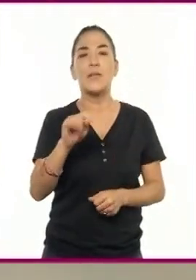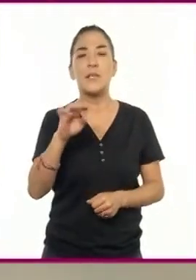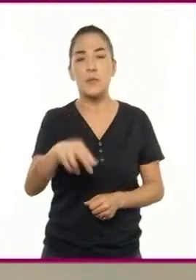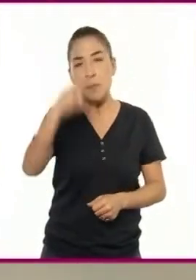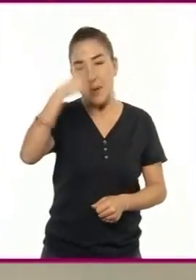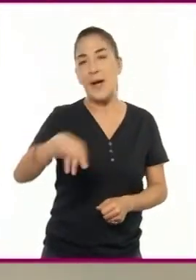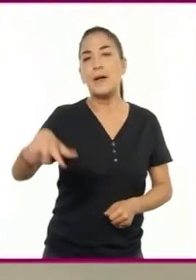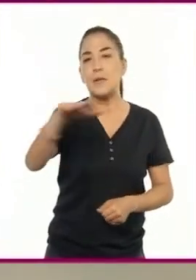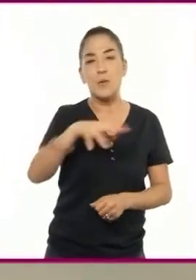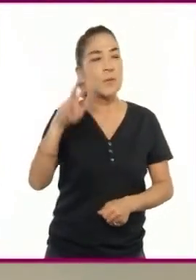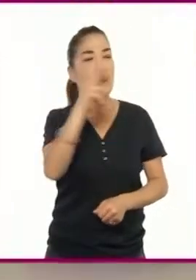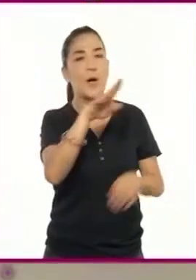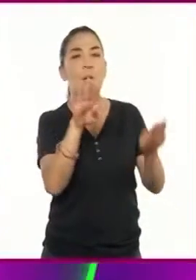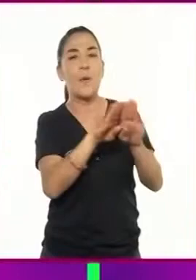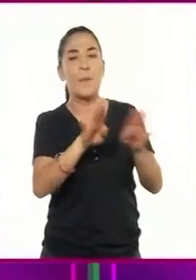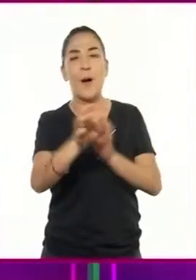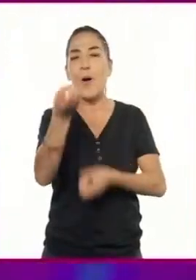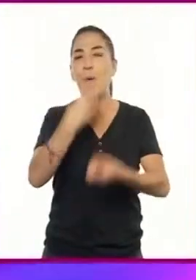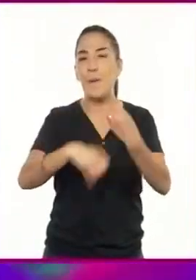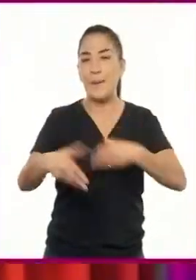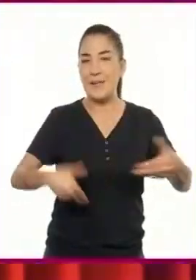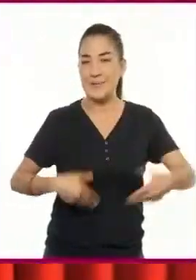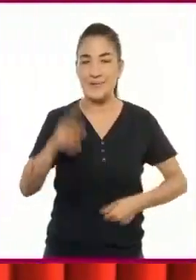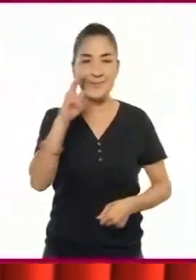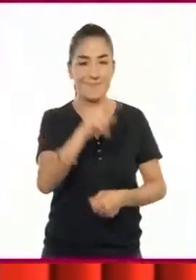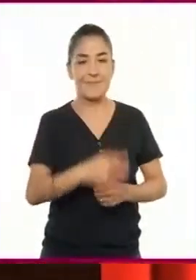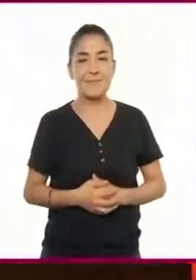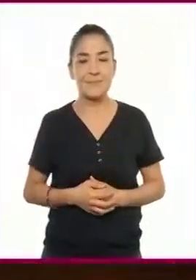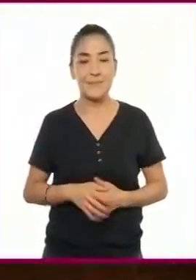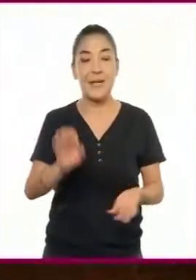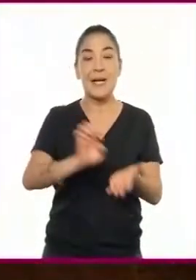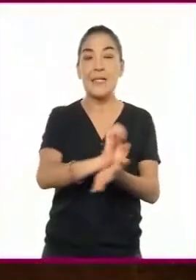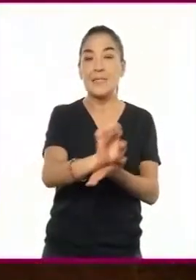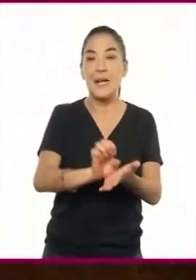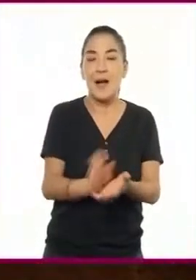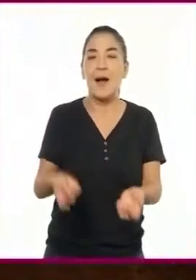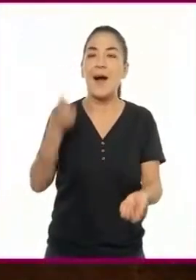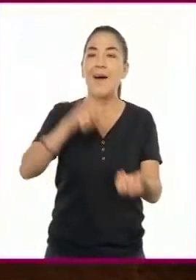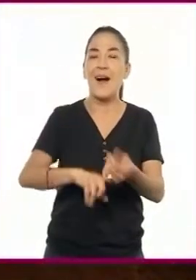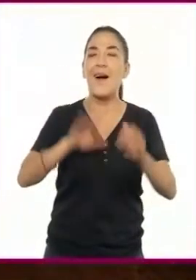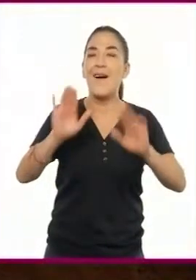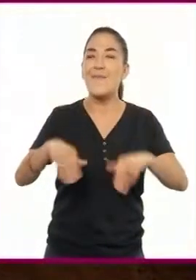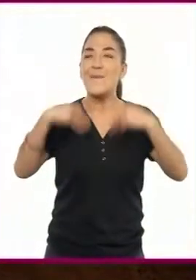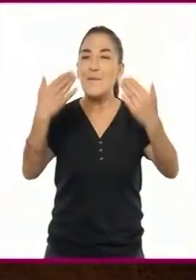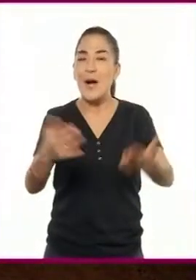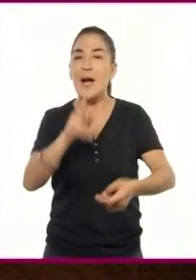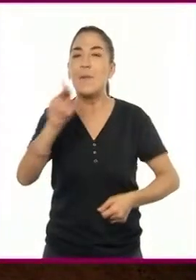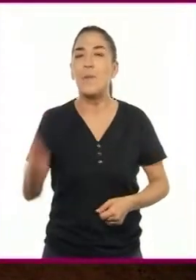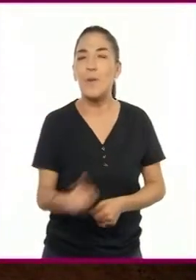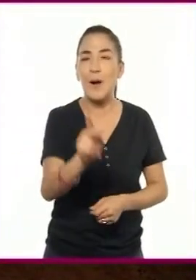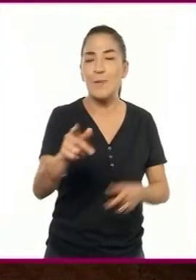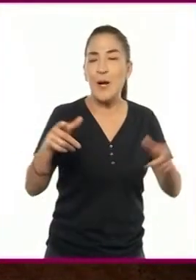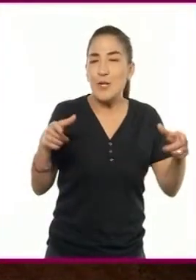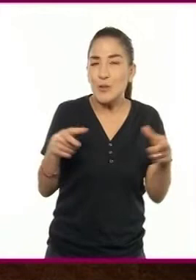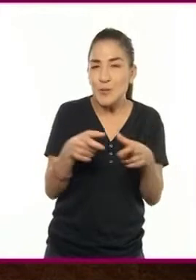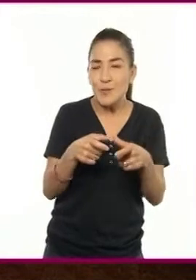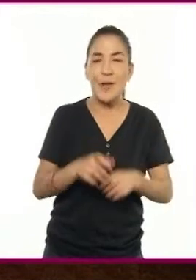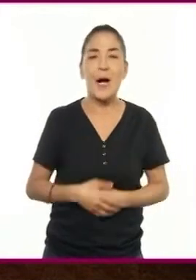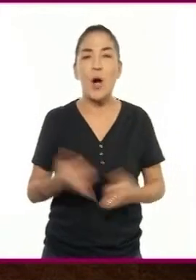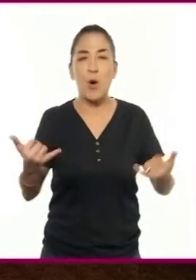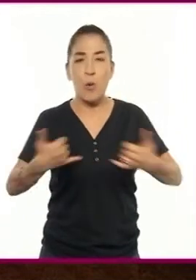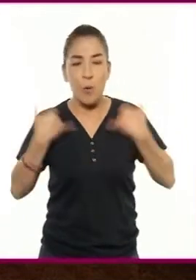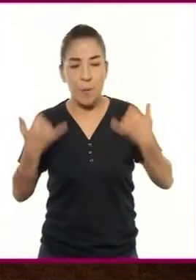visualizando el montaje de la obra. La escena comienza en las afueras de un pequeño poblado. Un hombre joven,